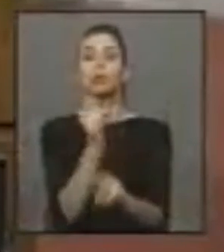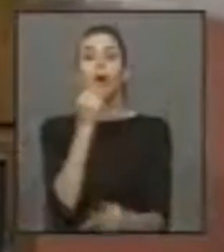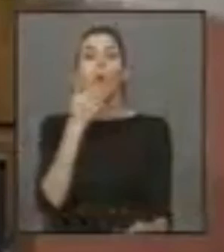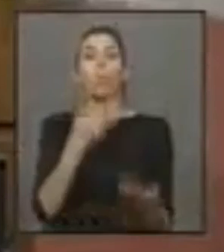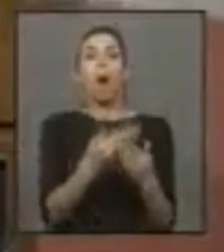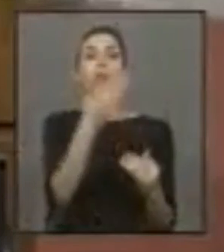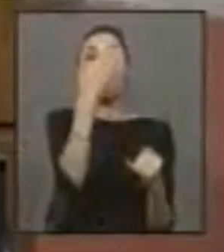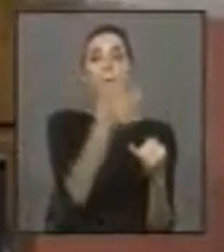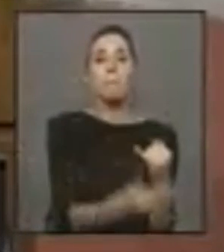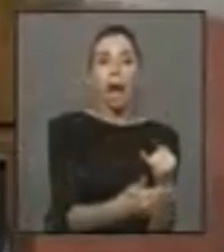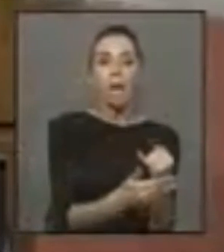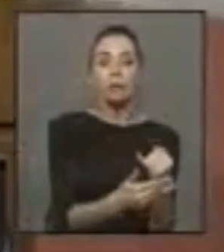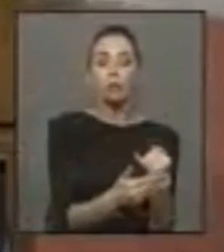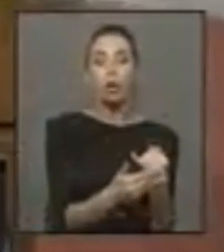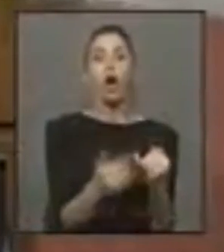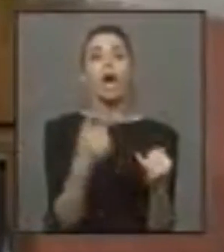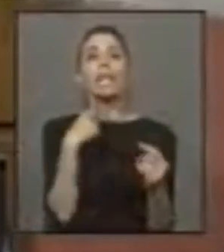plazos y a soluciones concretas.